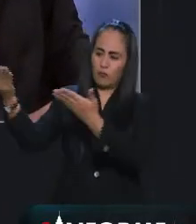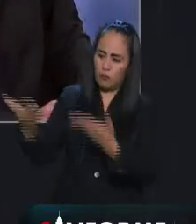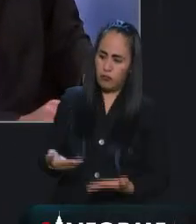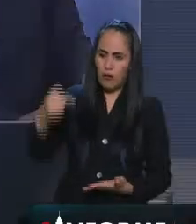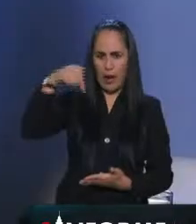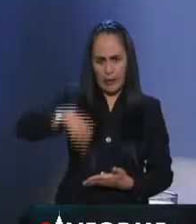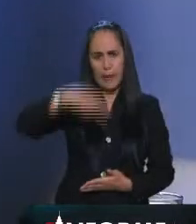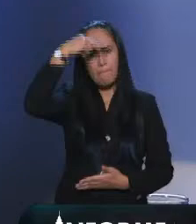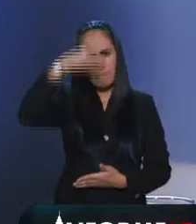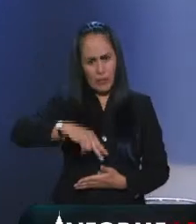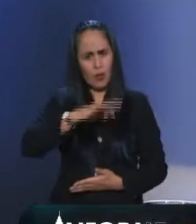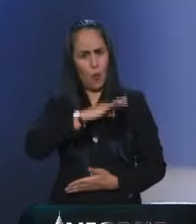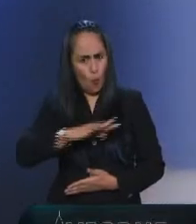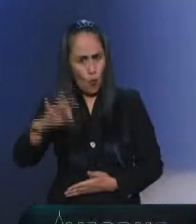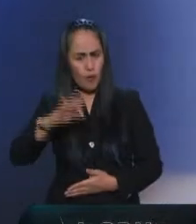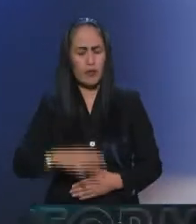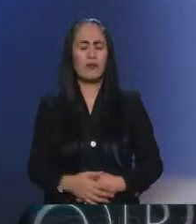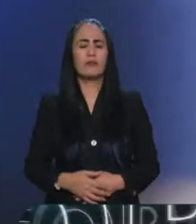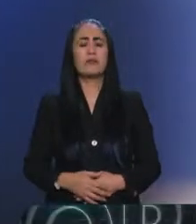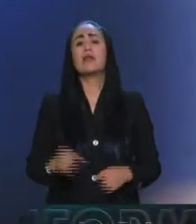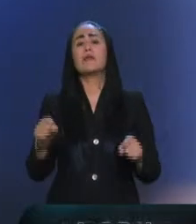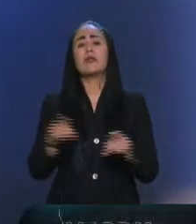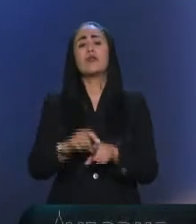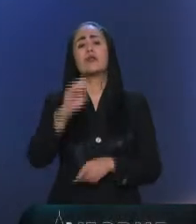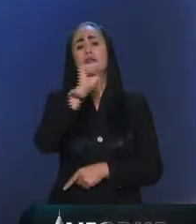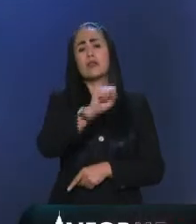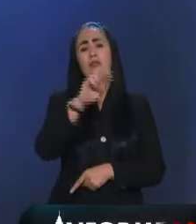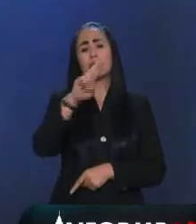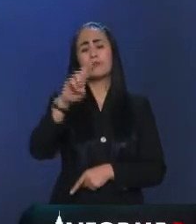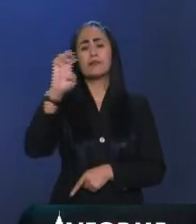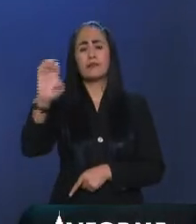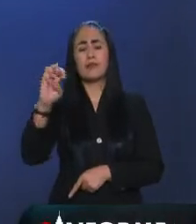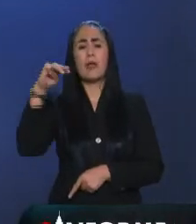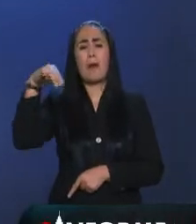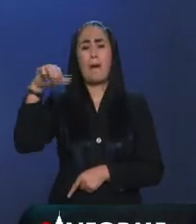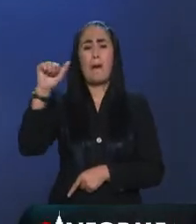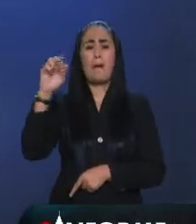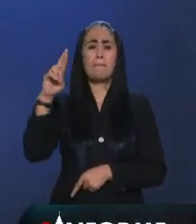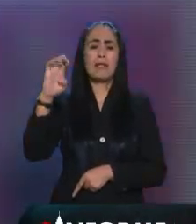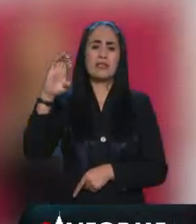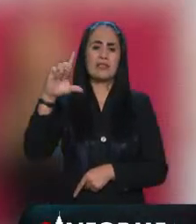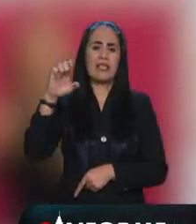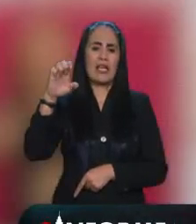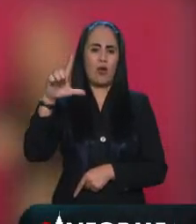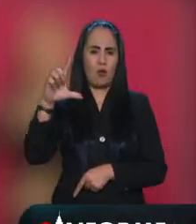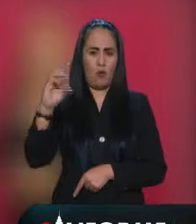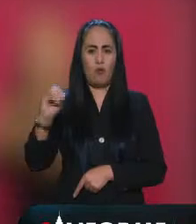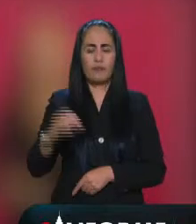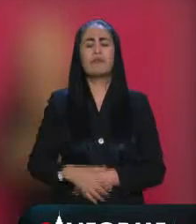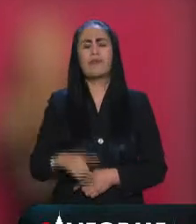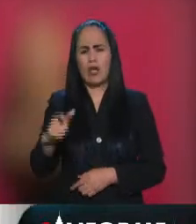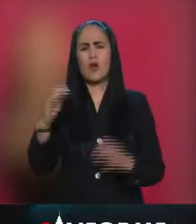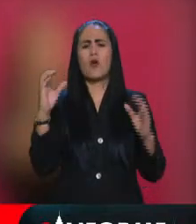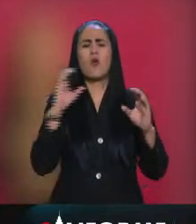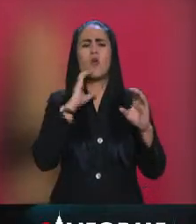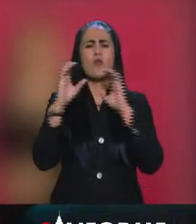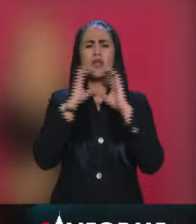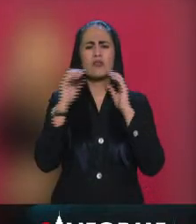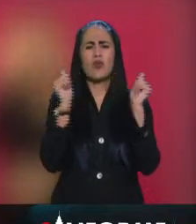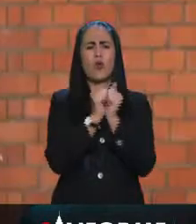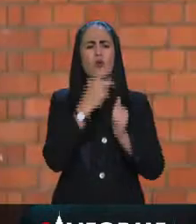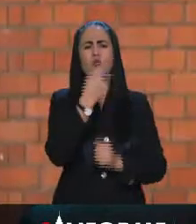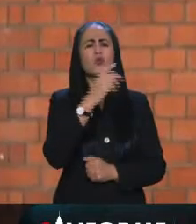asilado y al respecto el secretario de Relaciones Exteriores Marcelo Ebrard señaló que existe comunicación con los abogados de Assange